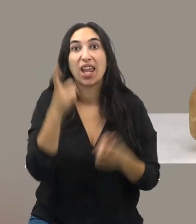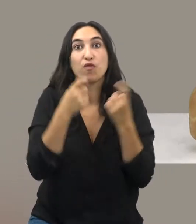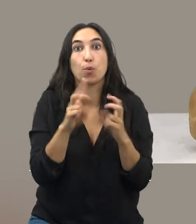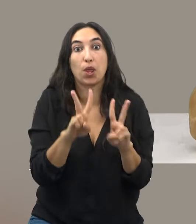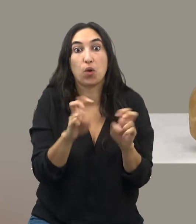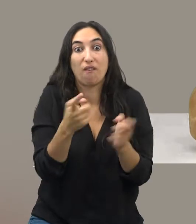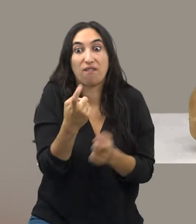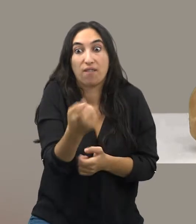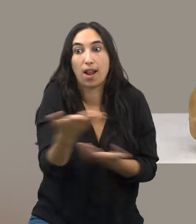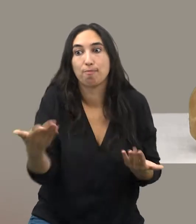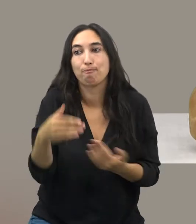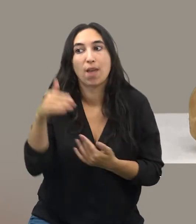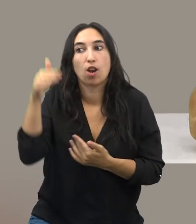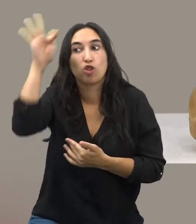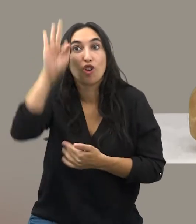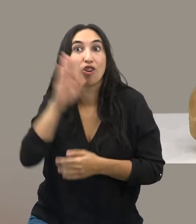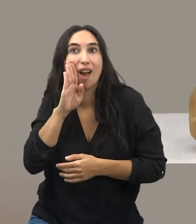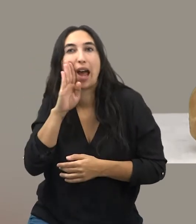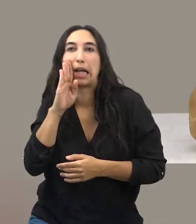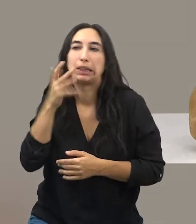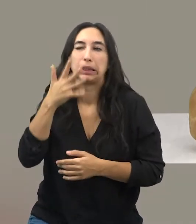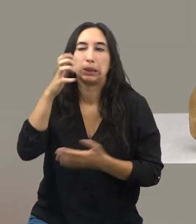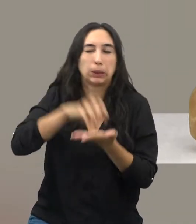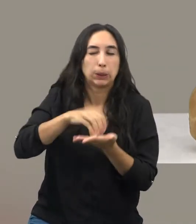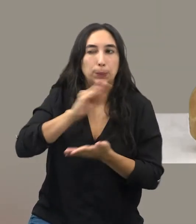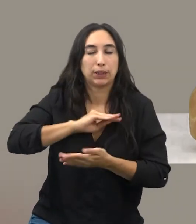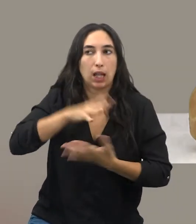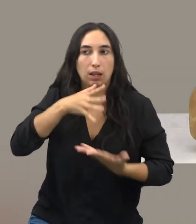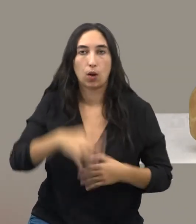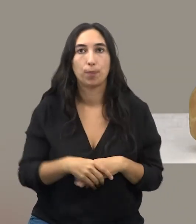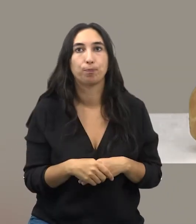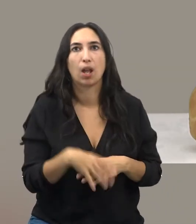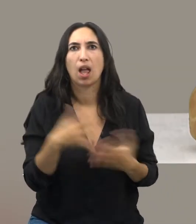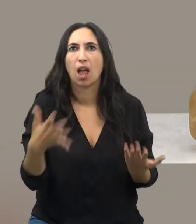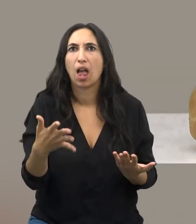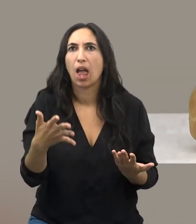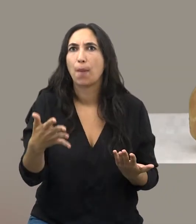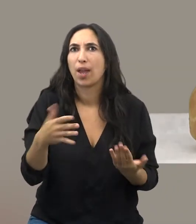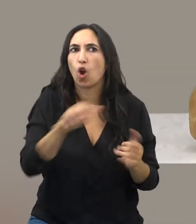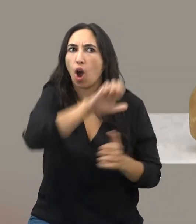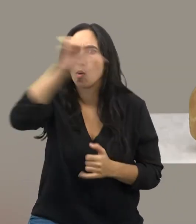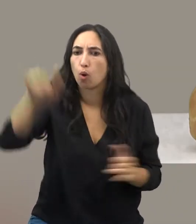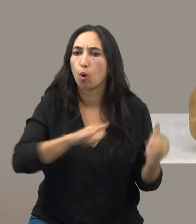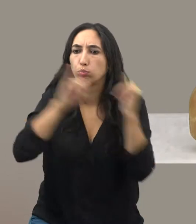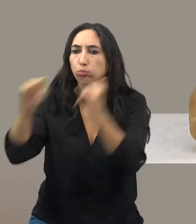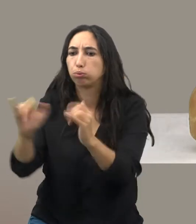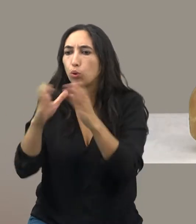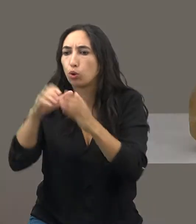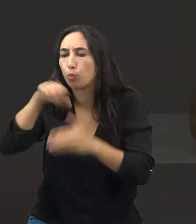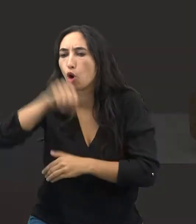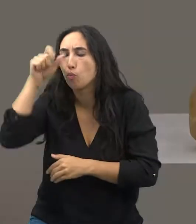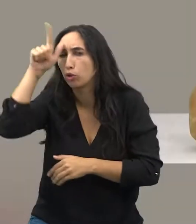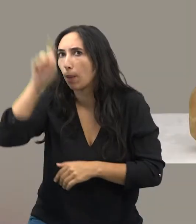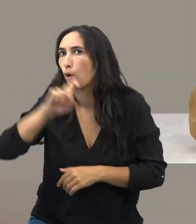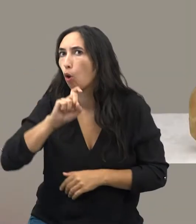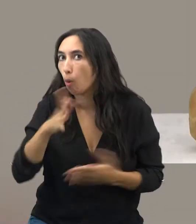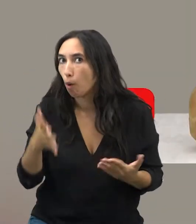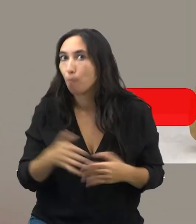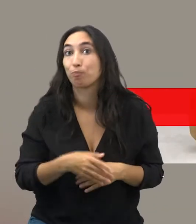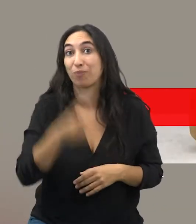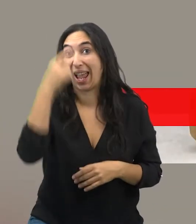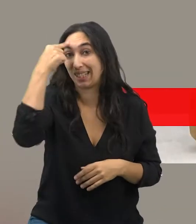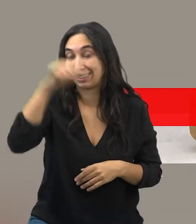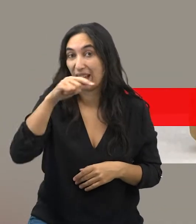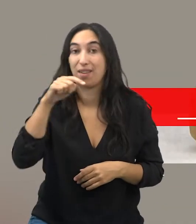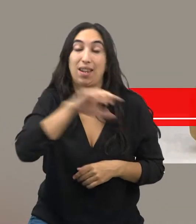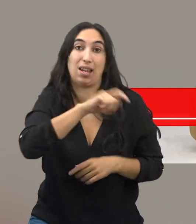nuevos datos, esta publicación es hoy en día bastante controvertida. Pero, ¿por dónde pudieron alcanzar Europa estos grupos de Homo sapiens? Asumiendo